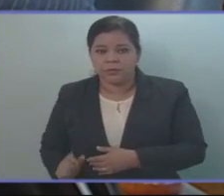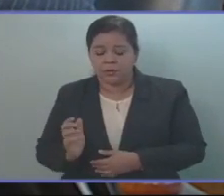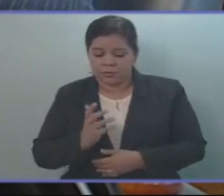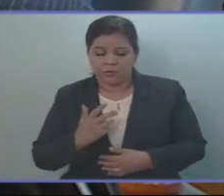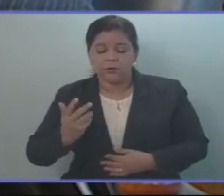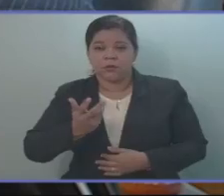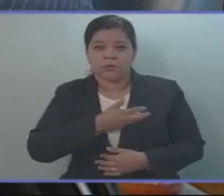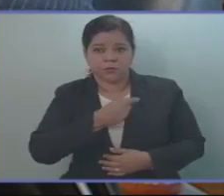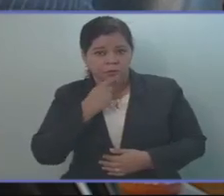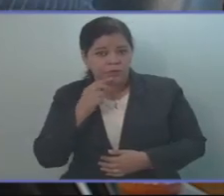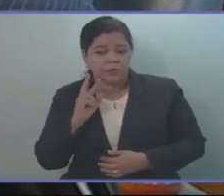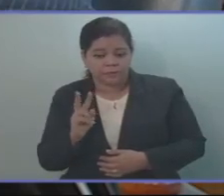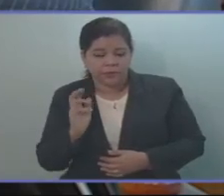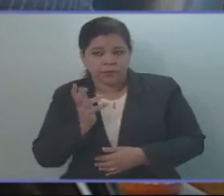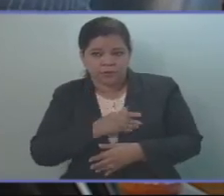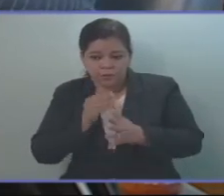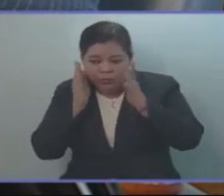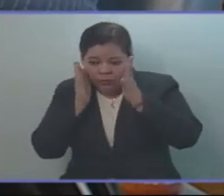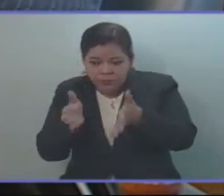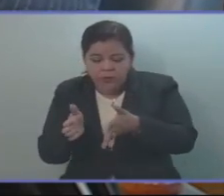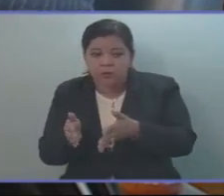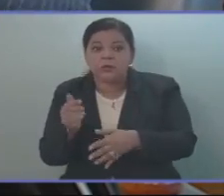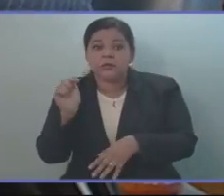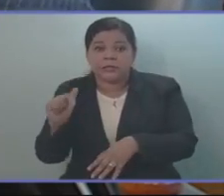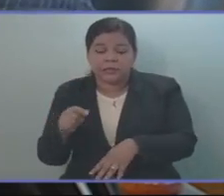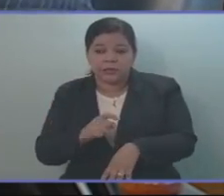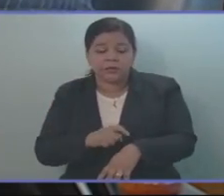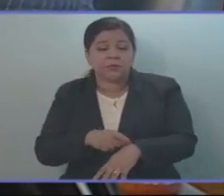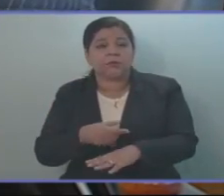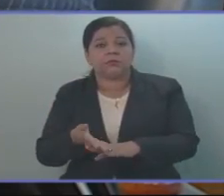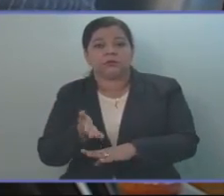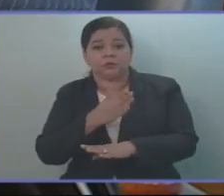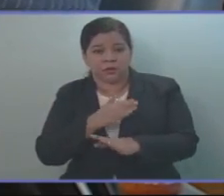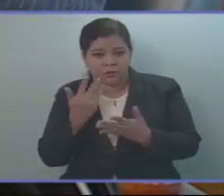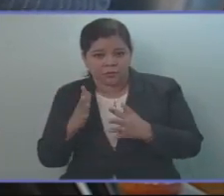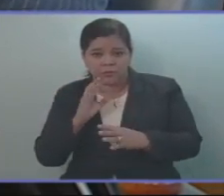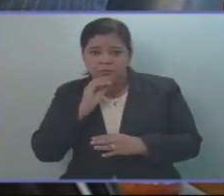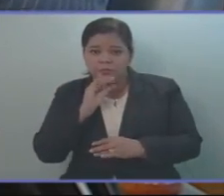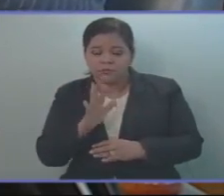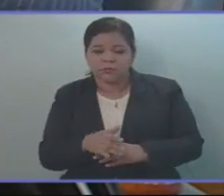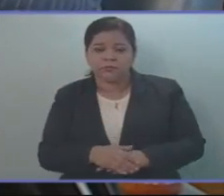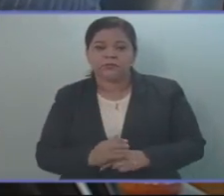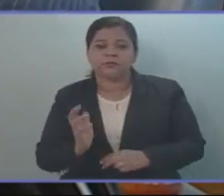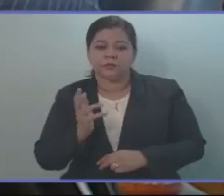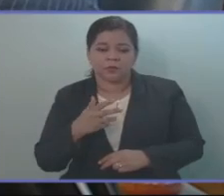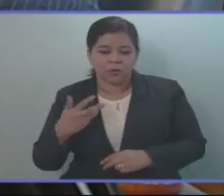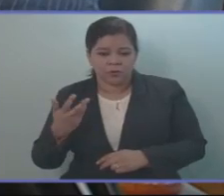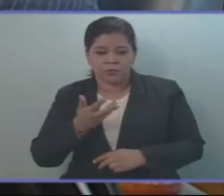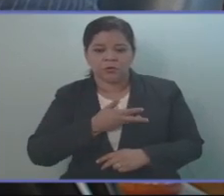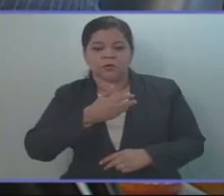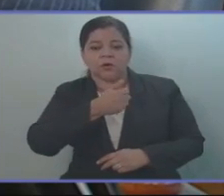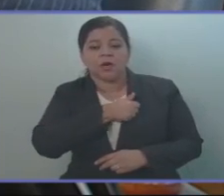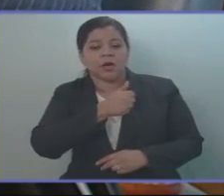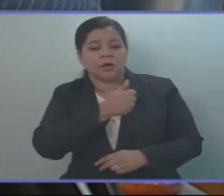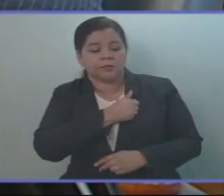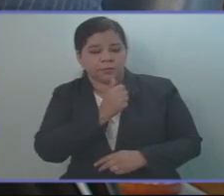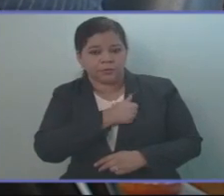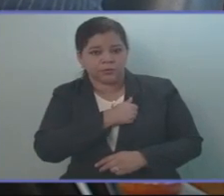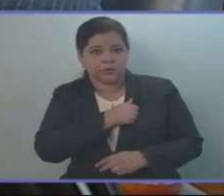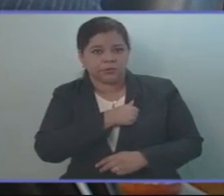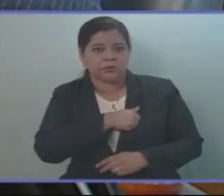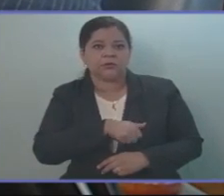FMLN apuntamos, y en aquel momento lo dijimos, teníamos la responsabilidad de